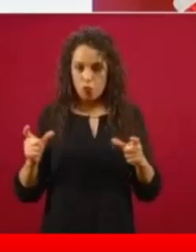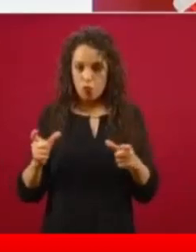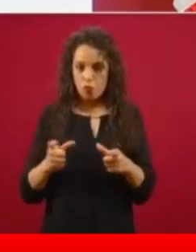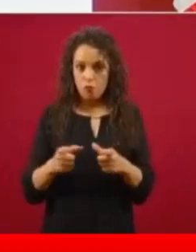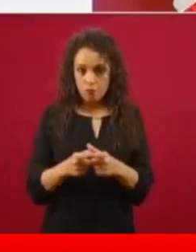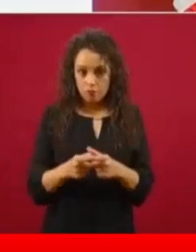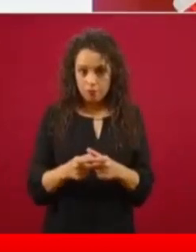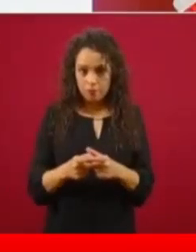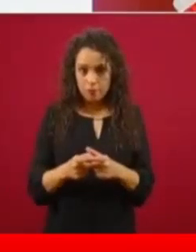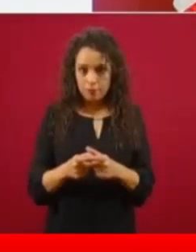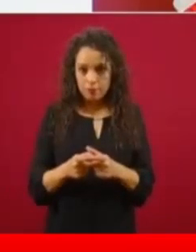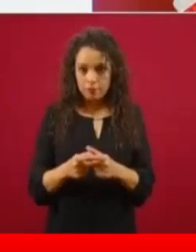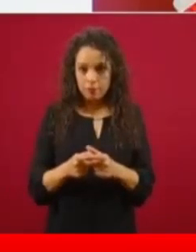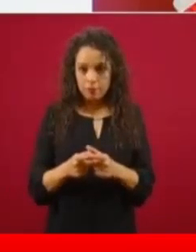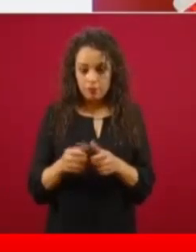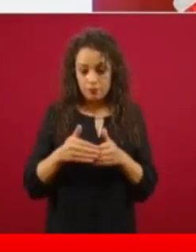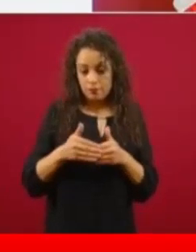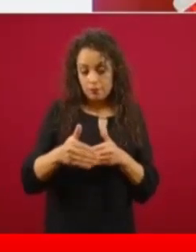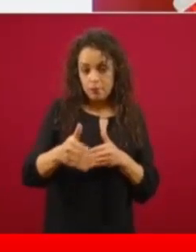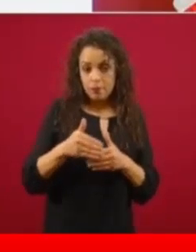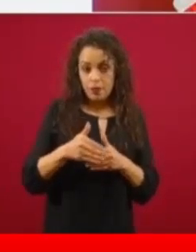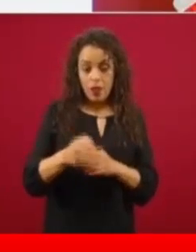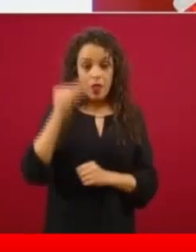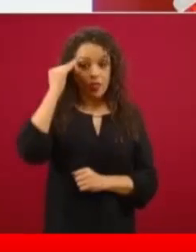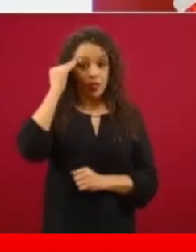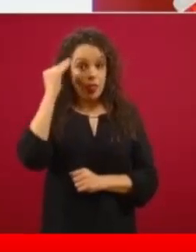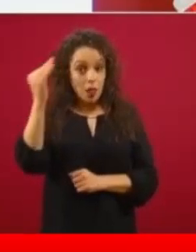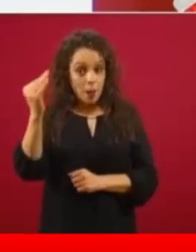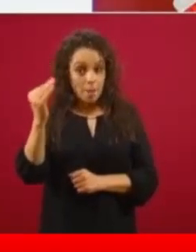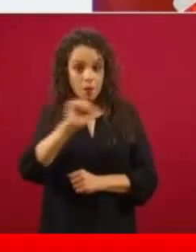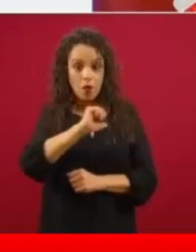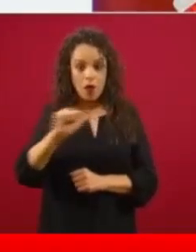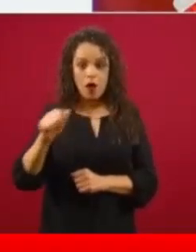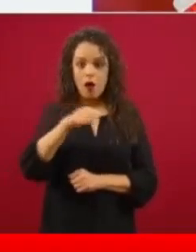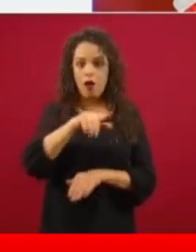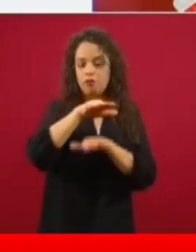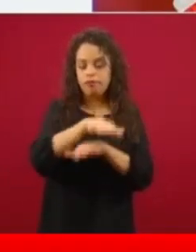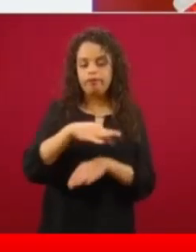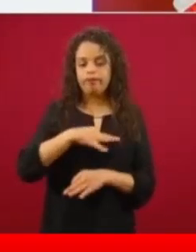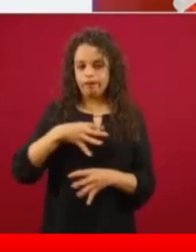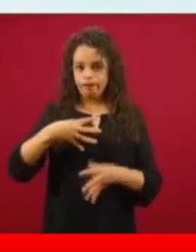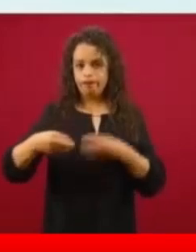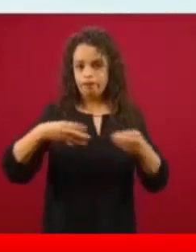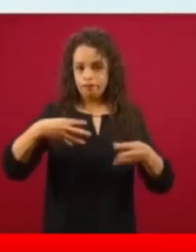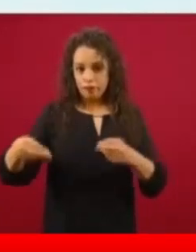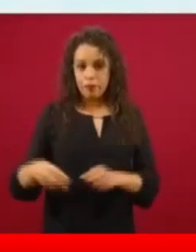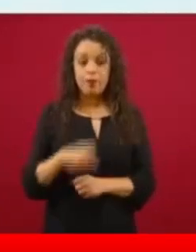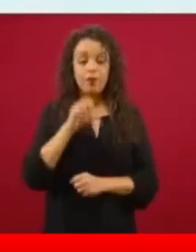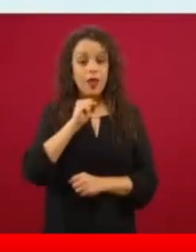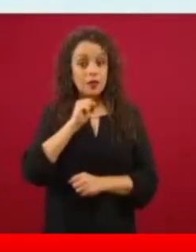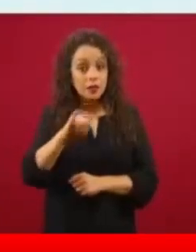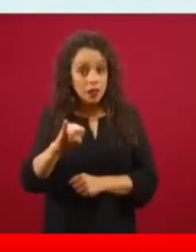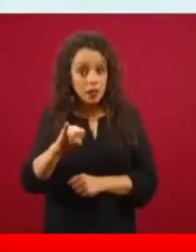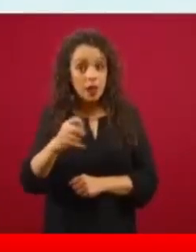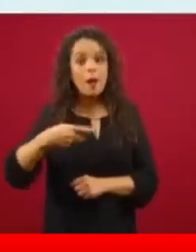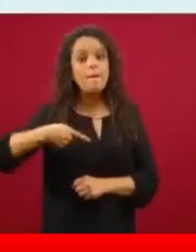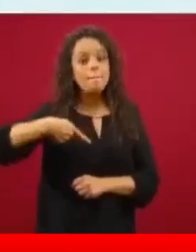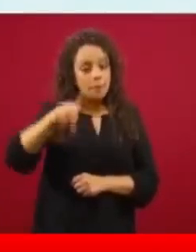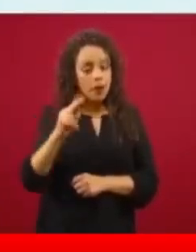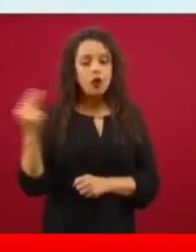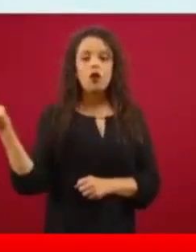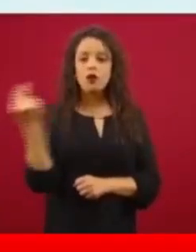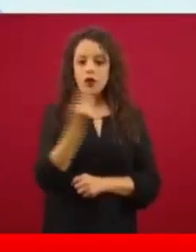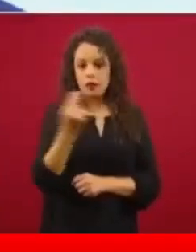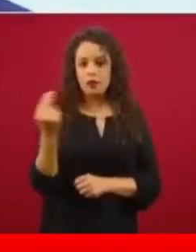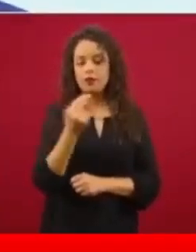del periodo epidémico si y sólo si nos quedamos en casa. Así que quédate en casa,